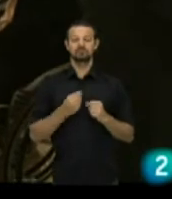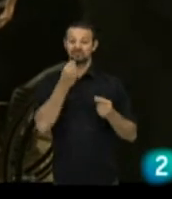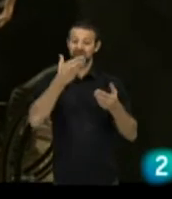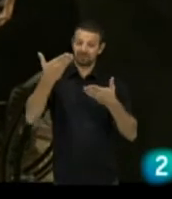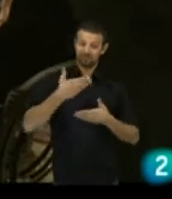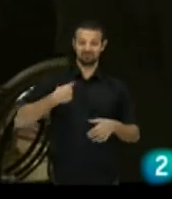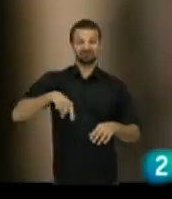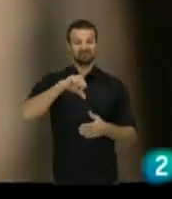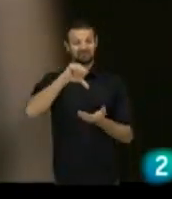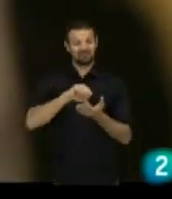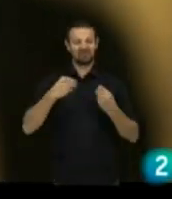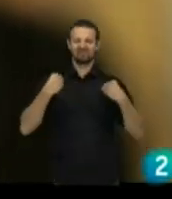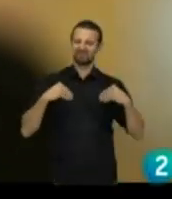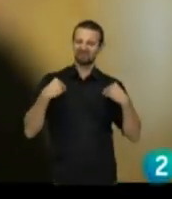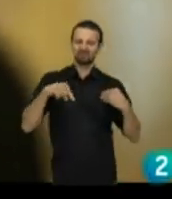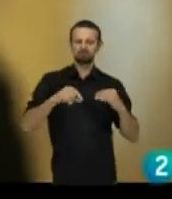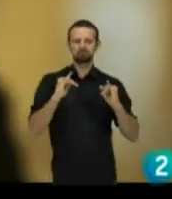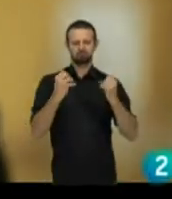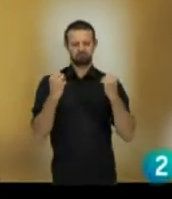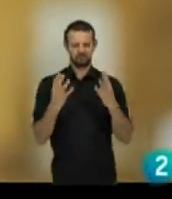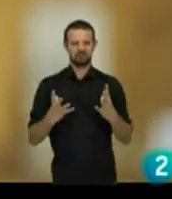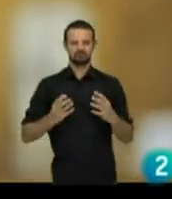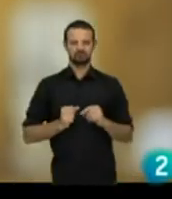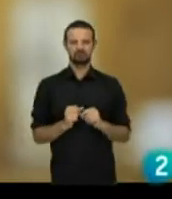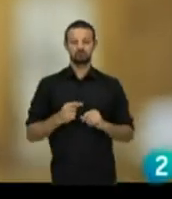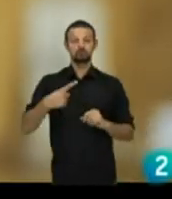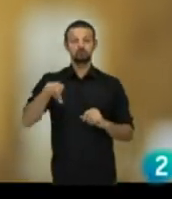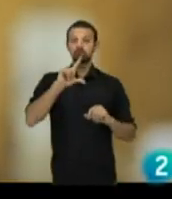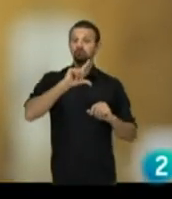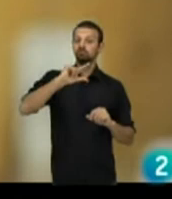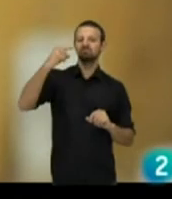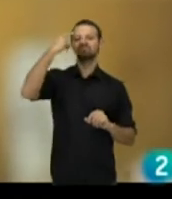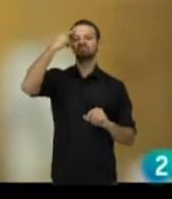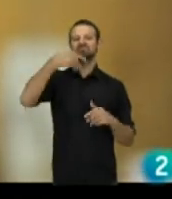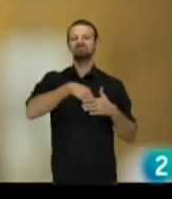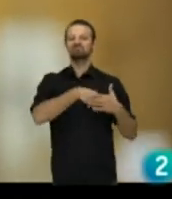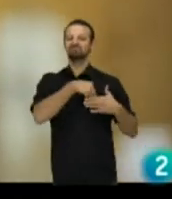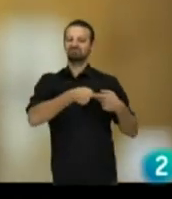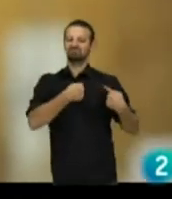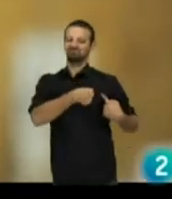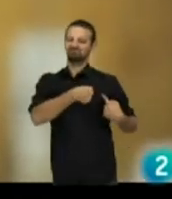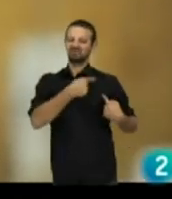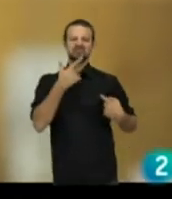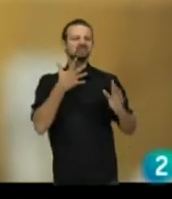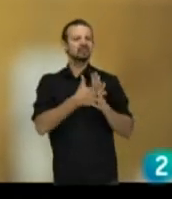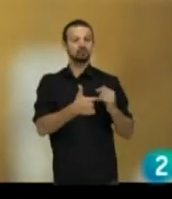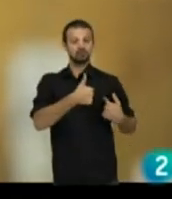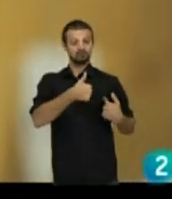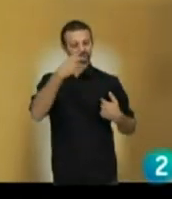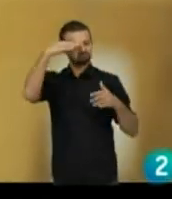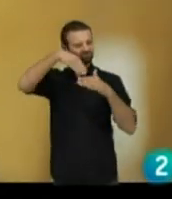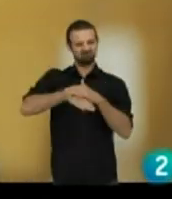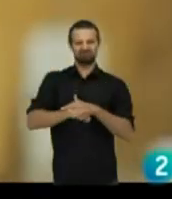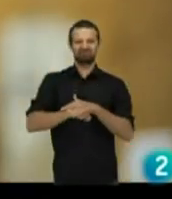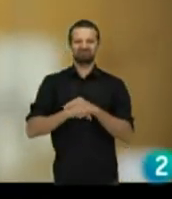pueda vivir mejor. Así es que muy bienvenidos, disfruten ustedes, pásenlo bien, llévenlos en su corazón que nosotros